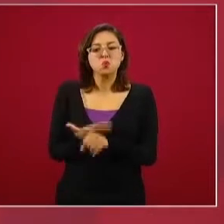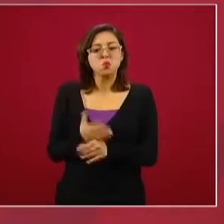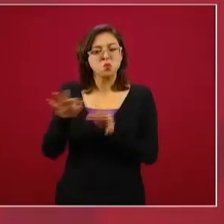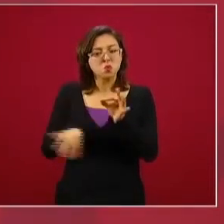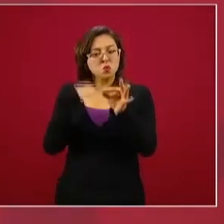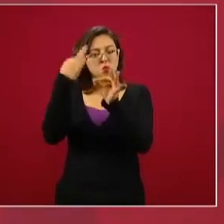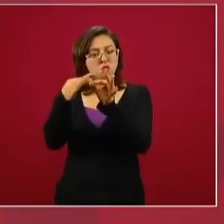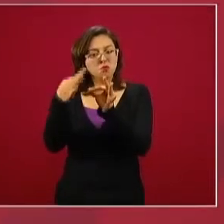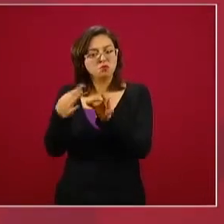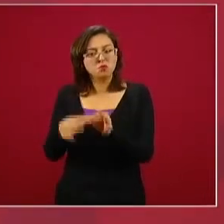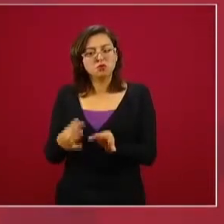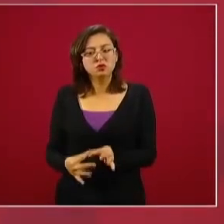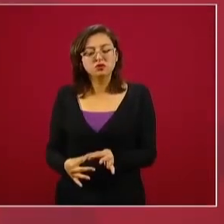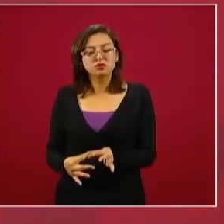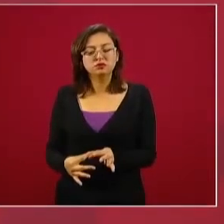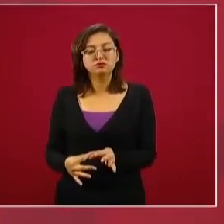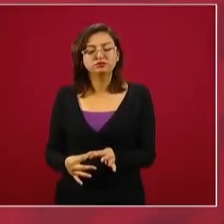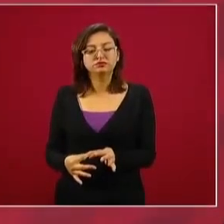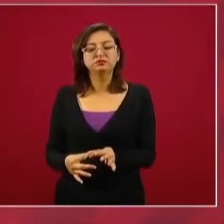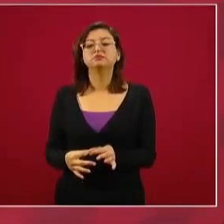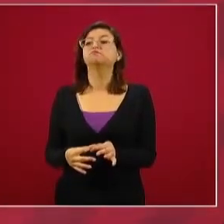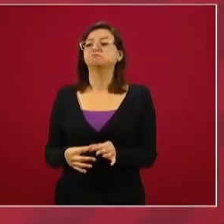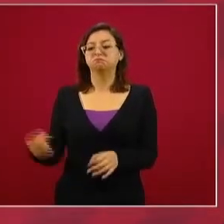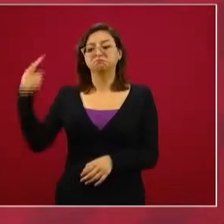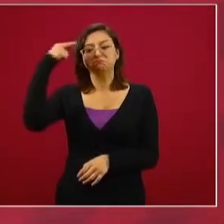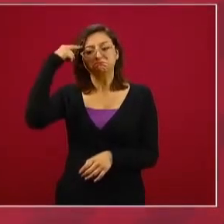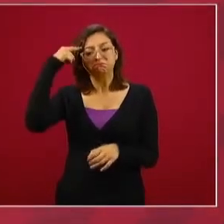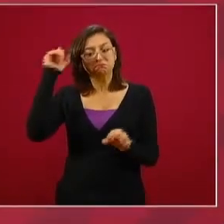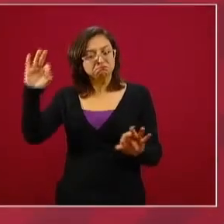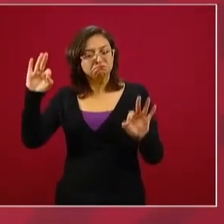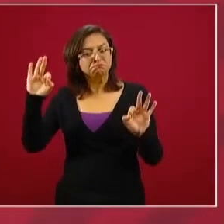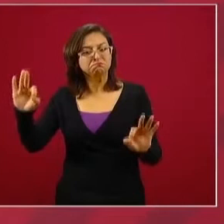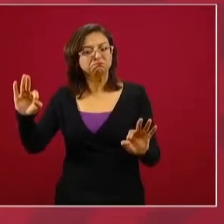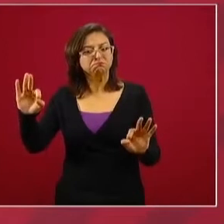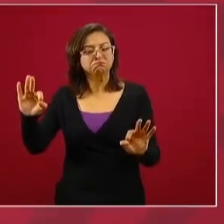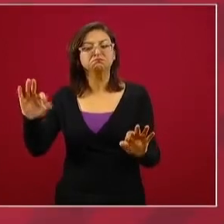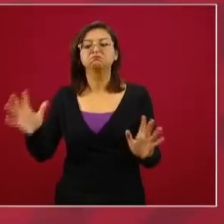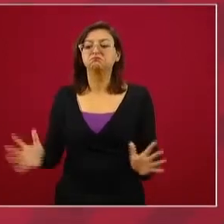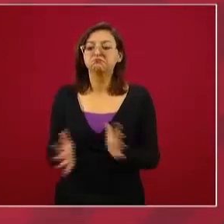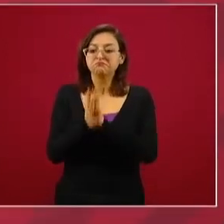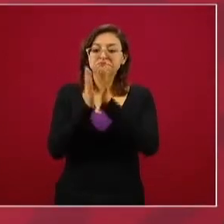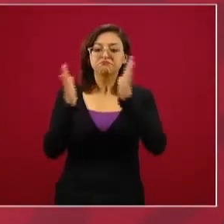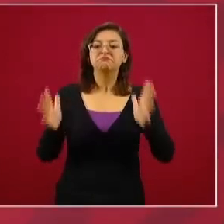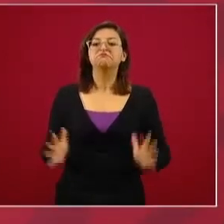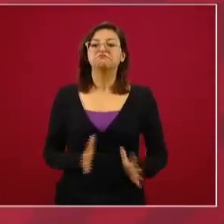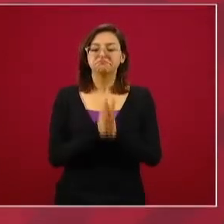muy consciente y participativo.